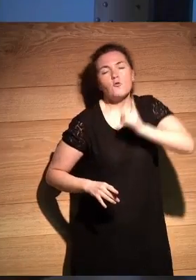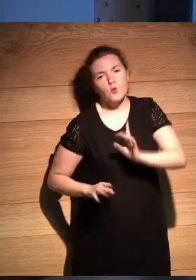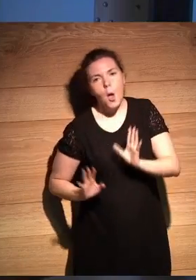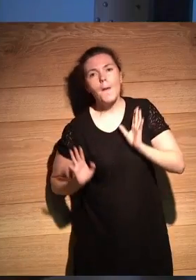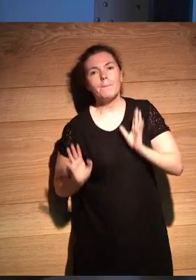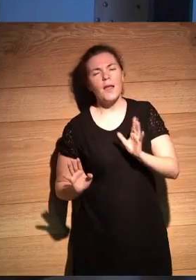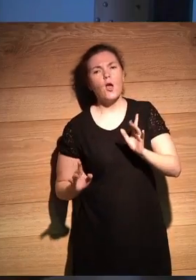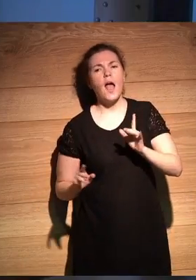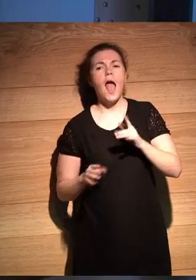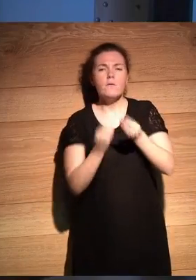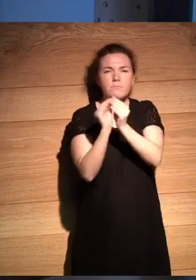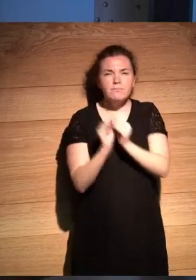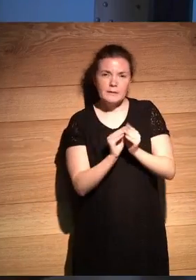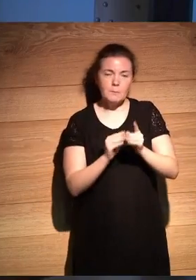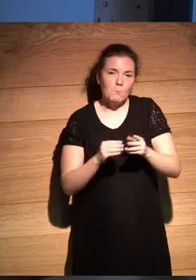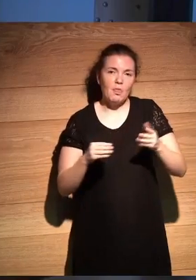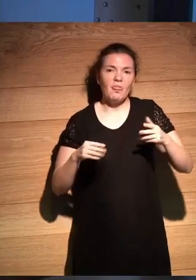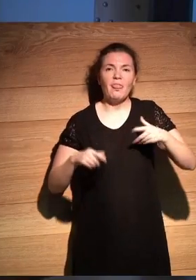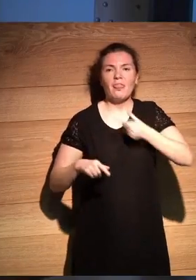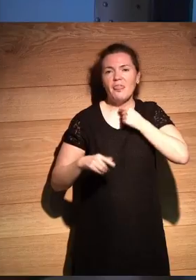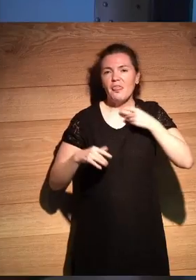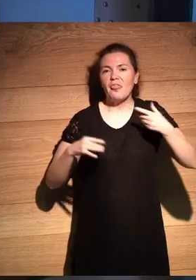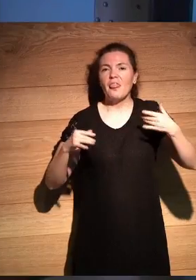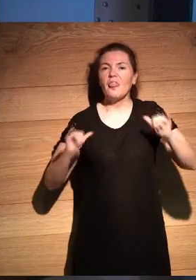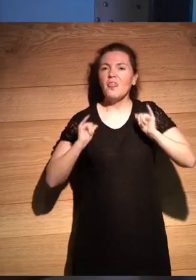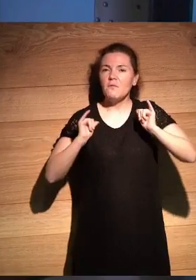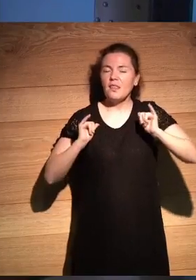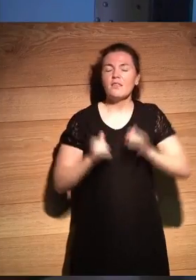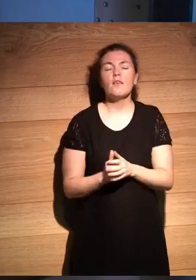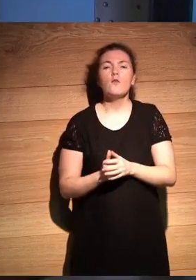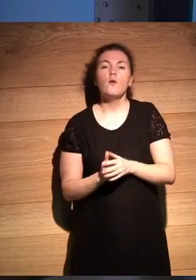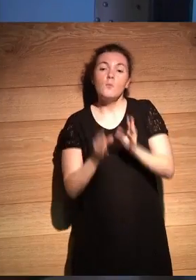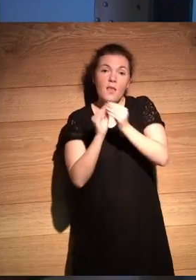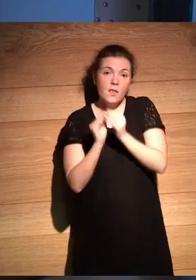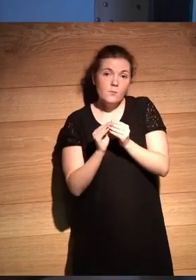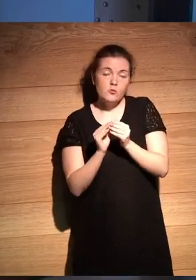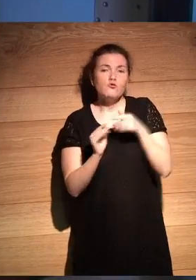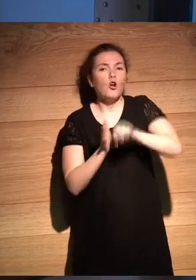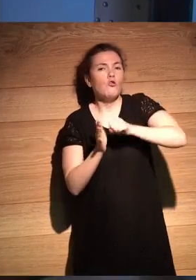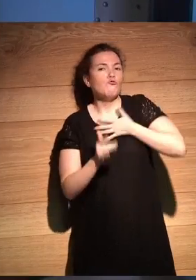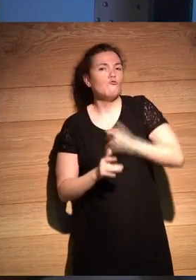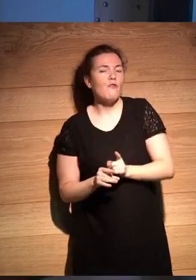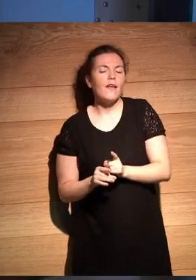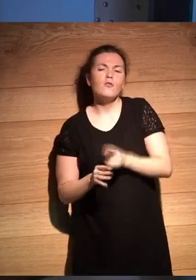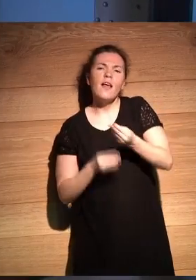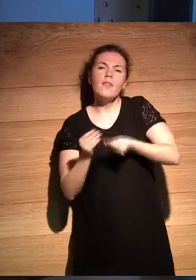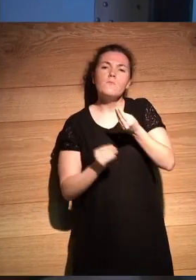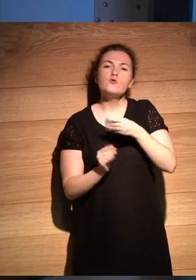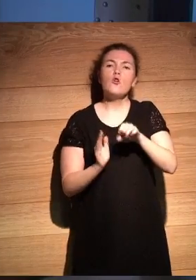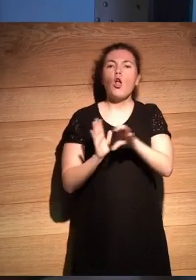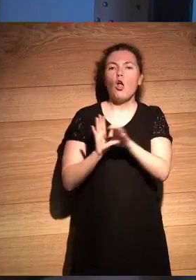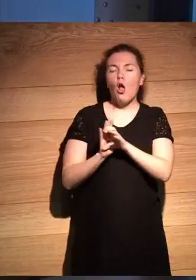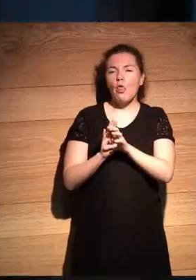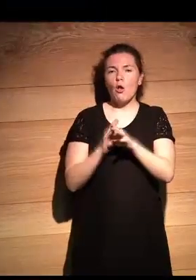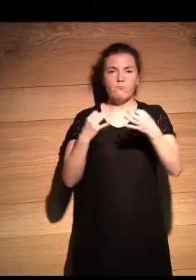divertido de construir y bueno básicamente como lo hicimos muy por encima no me quisiese enrollar utilizamos código estándar